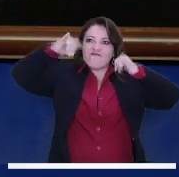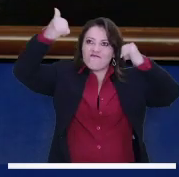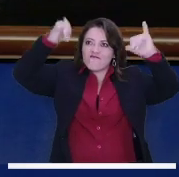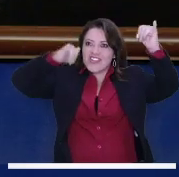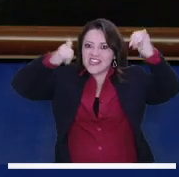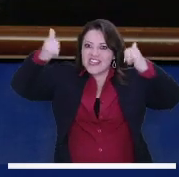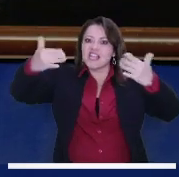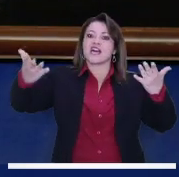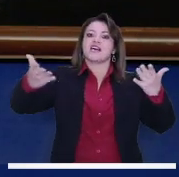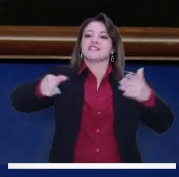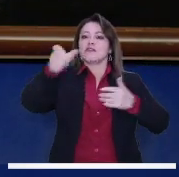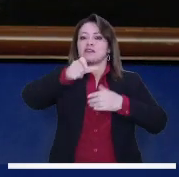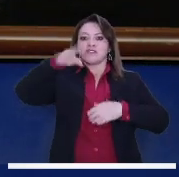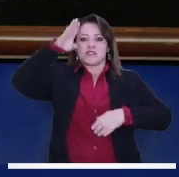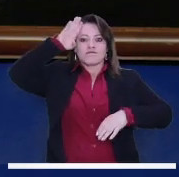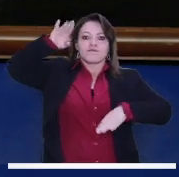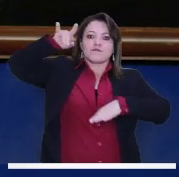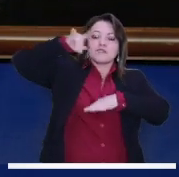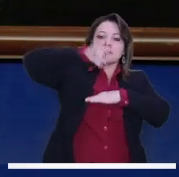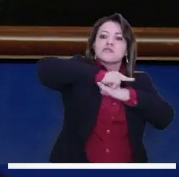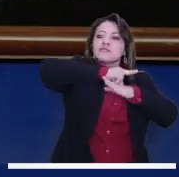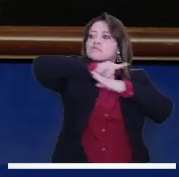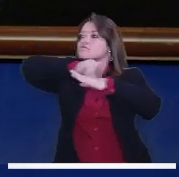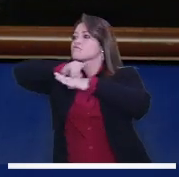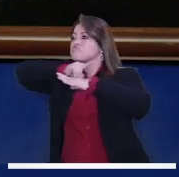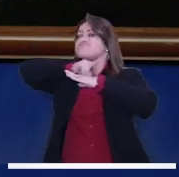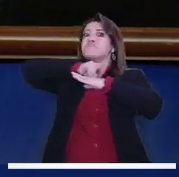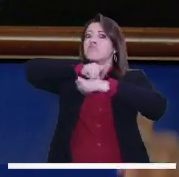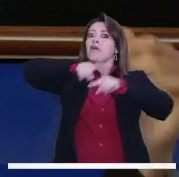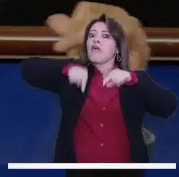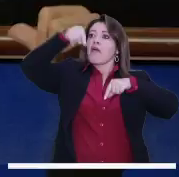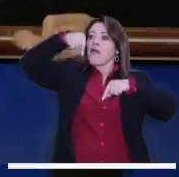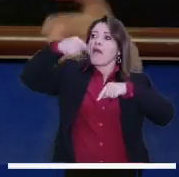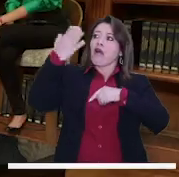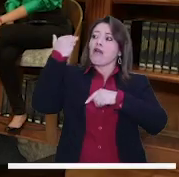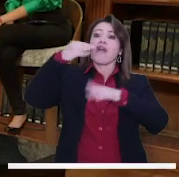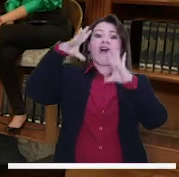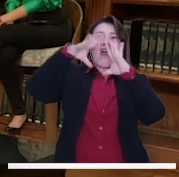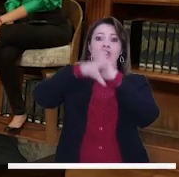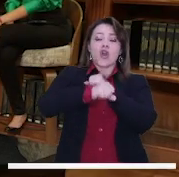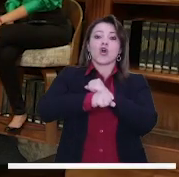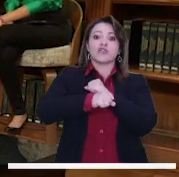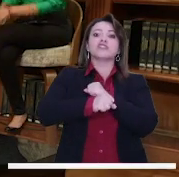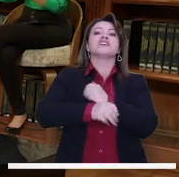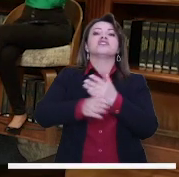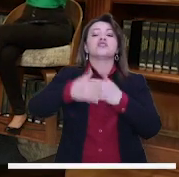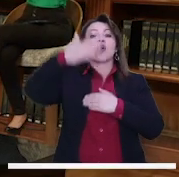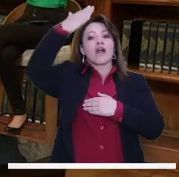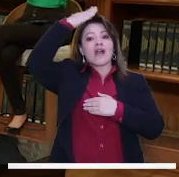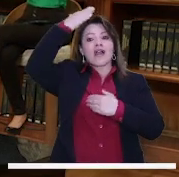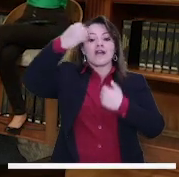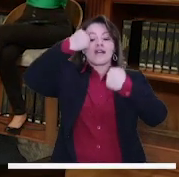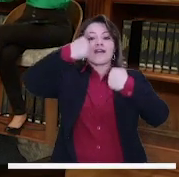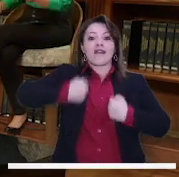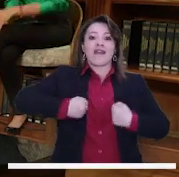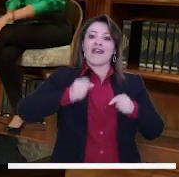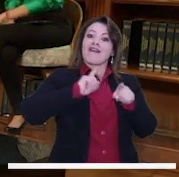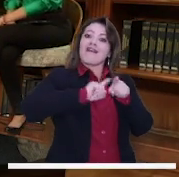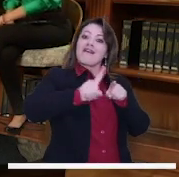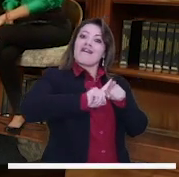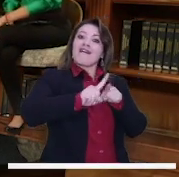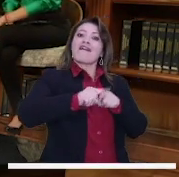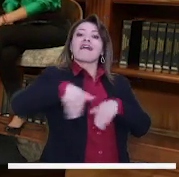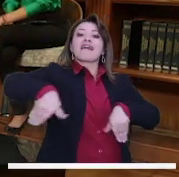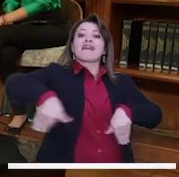vigilantes en las estaciones de Transmilenio, que muchas veces no hay. Anoche pasé por la estación de la calle 100, tres